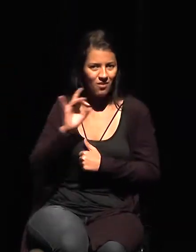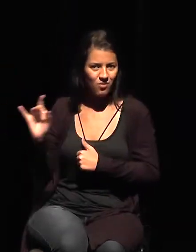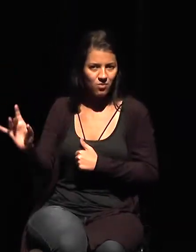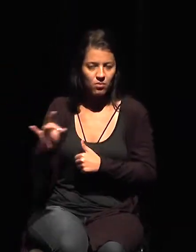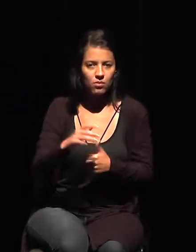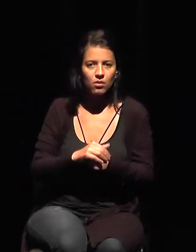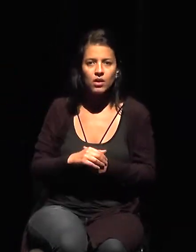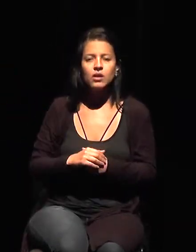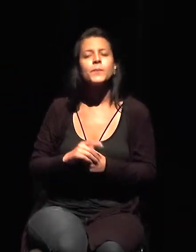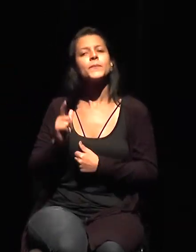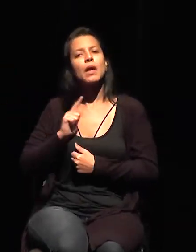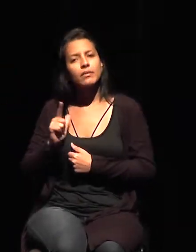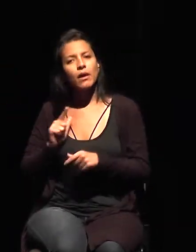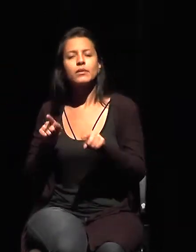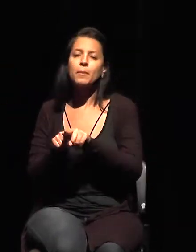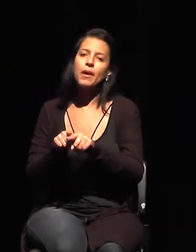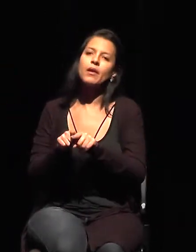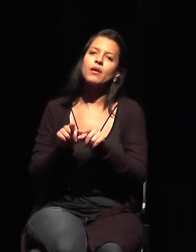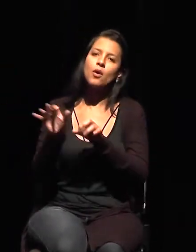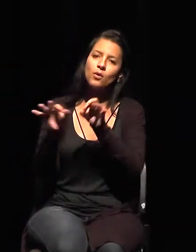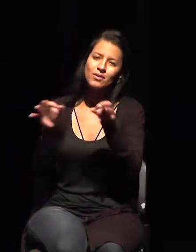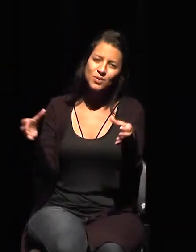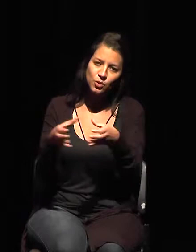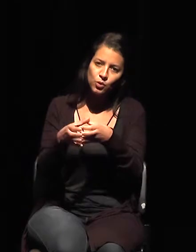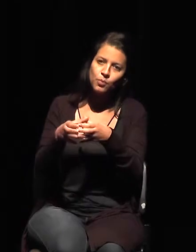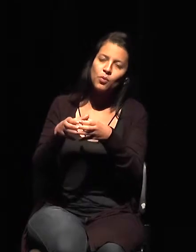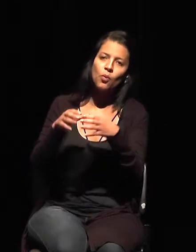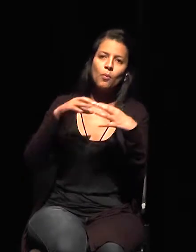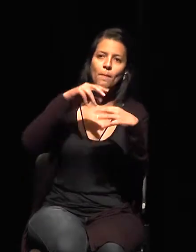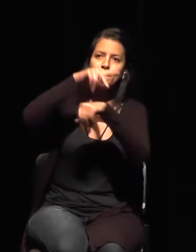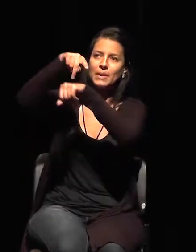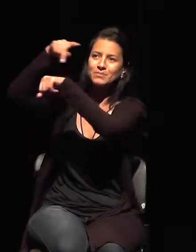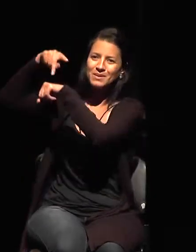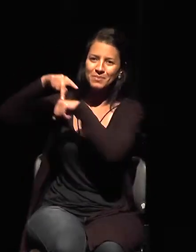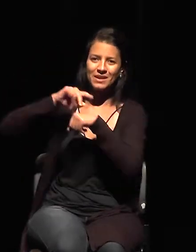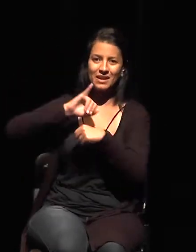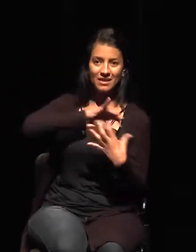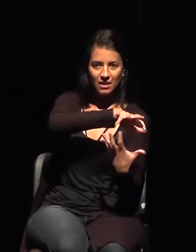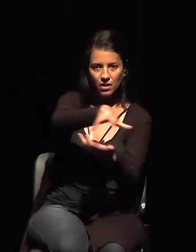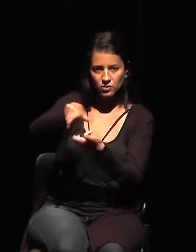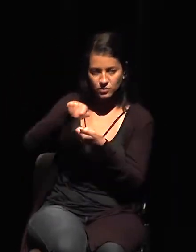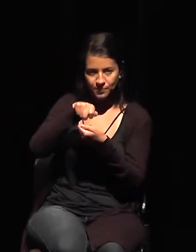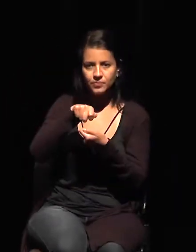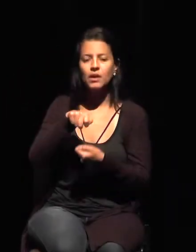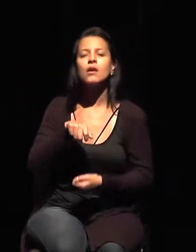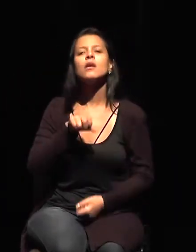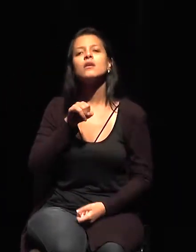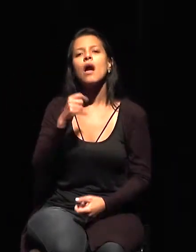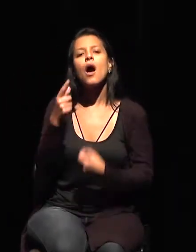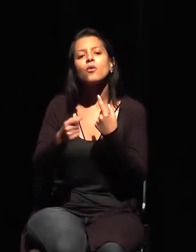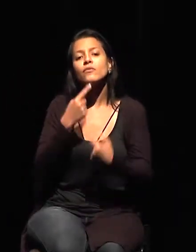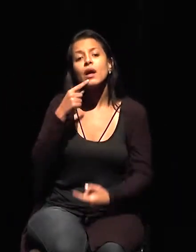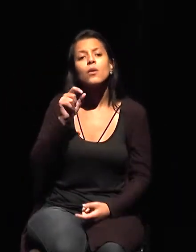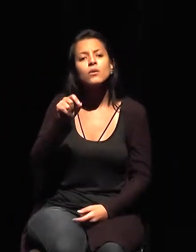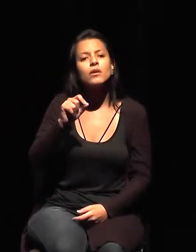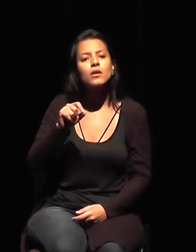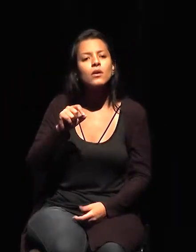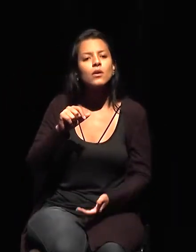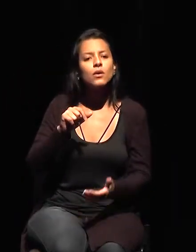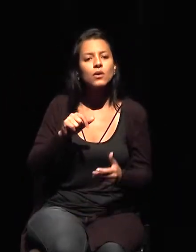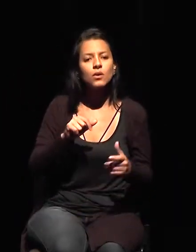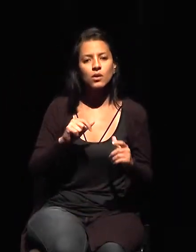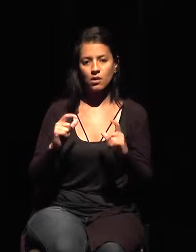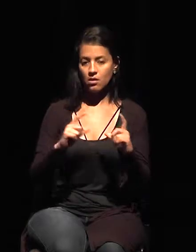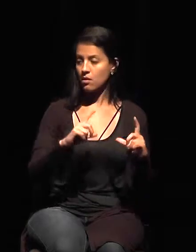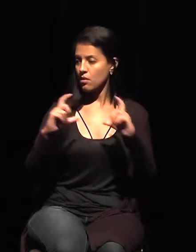internacionales también, pero aquí a la derecha abajo estamos todos nosotros, estamos hablando de los museos, las iglesias,